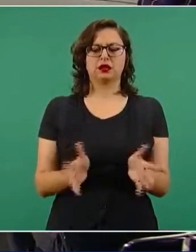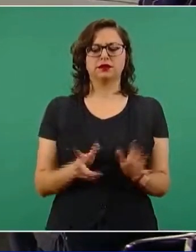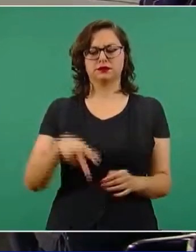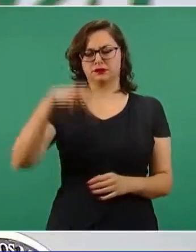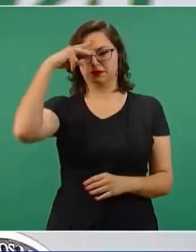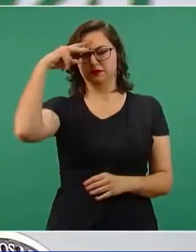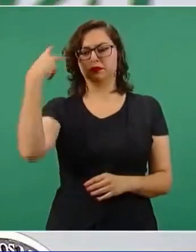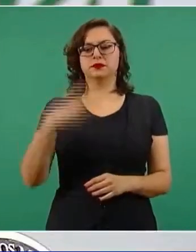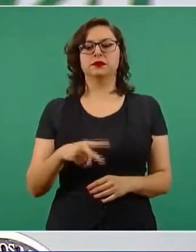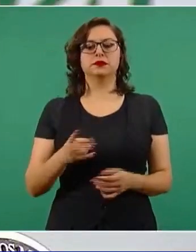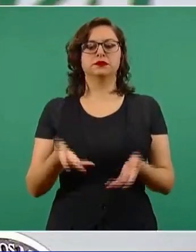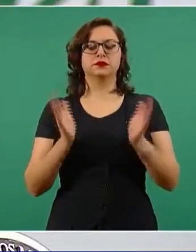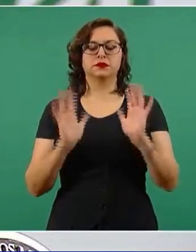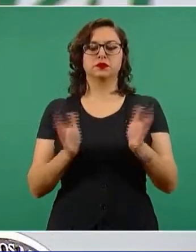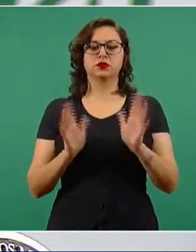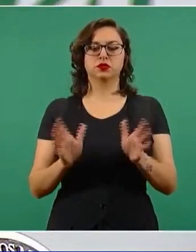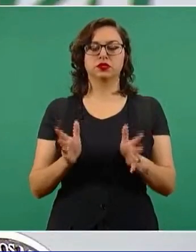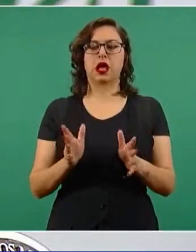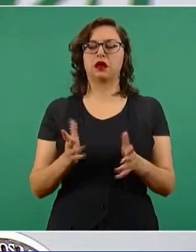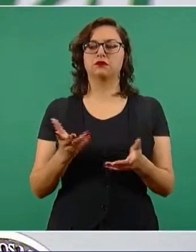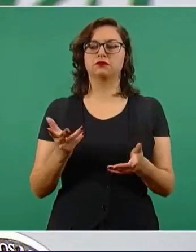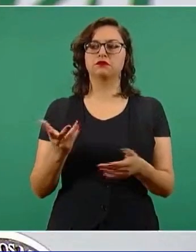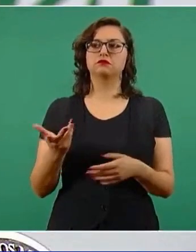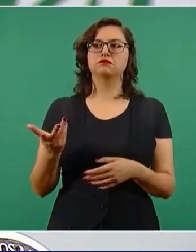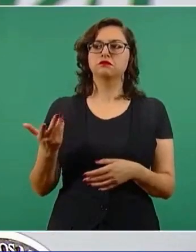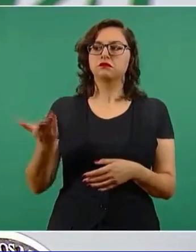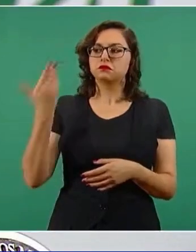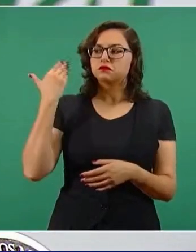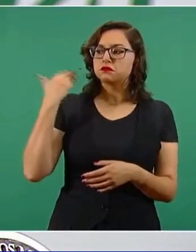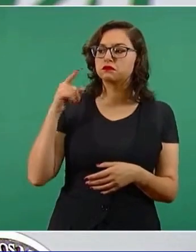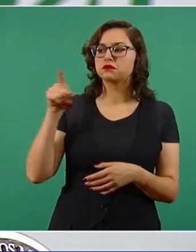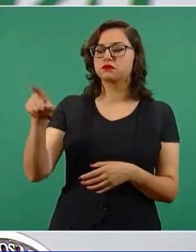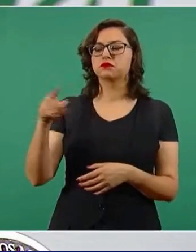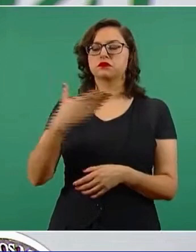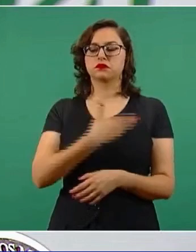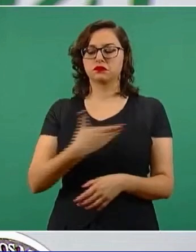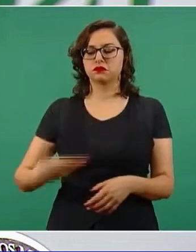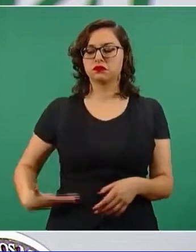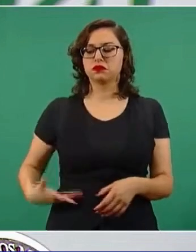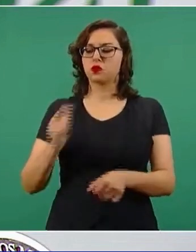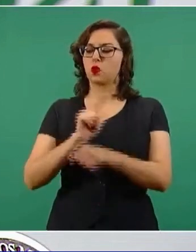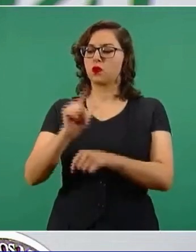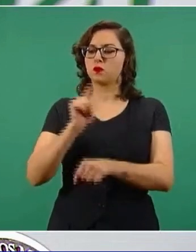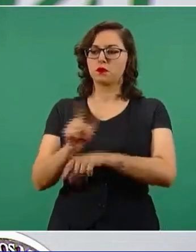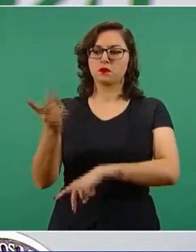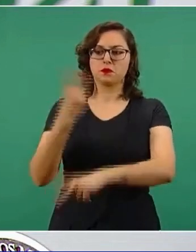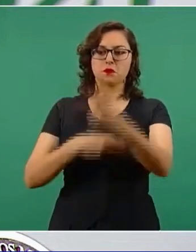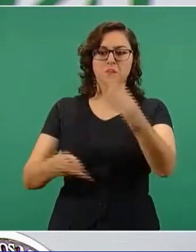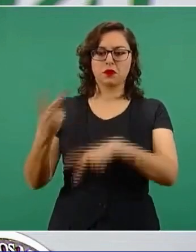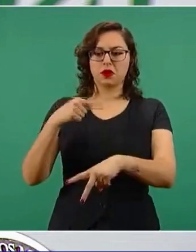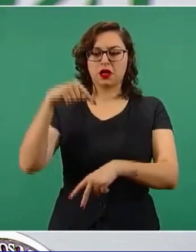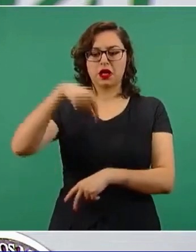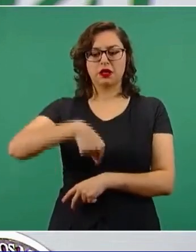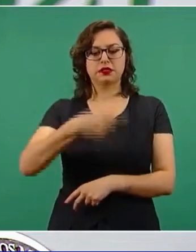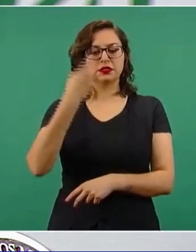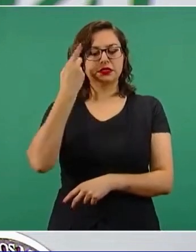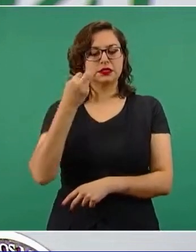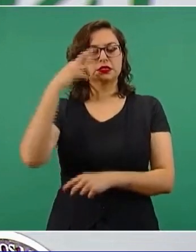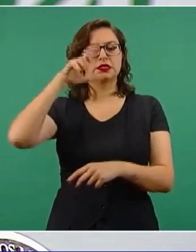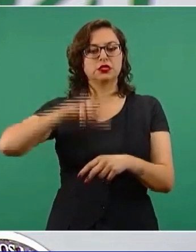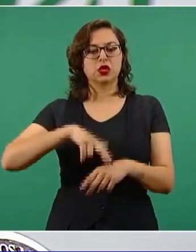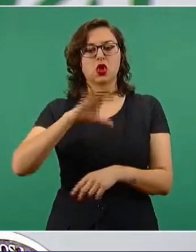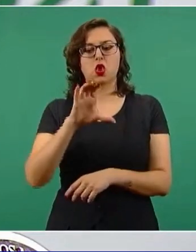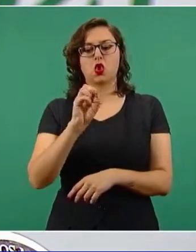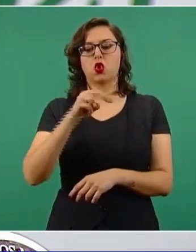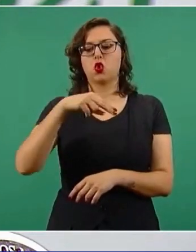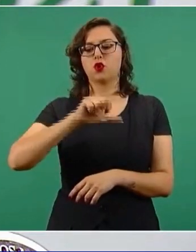reciente del presidente de Guatemala se combinó con la directora CONACYT, que estuvo en la reunión